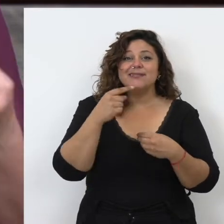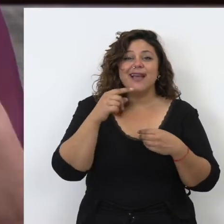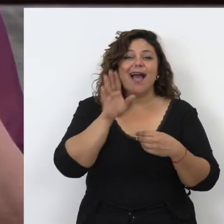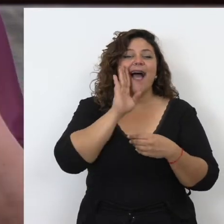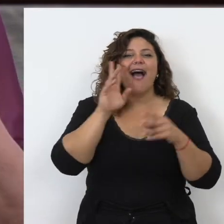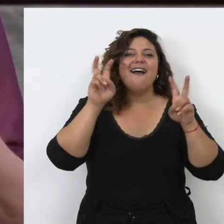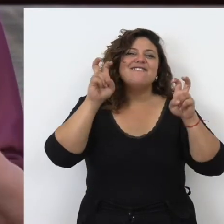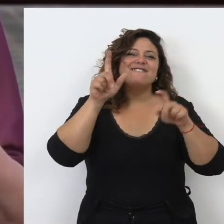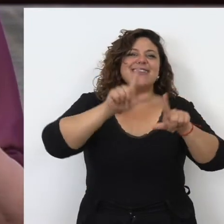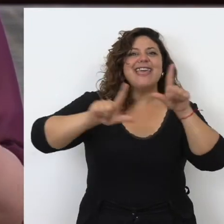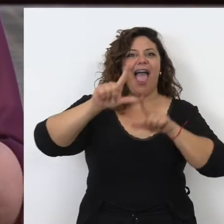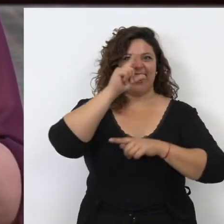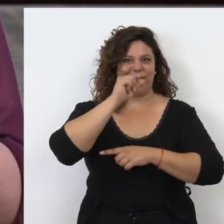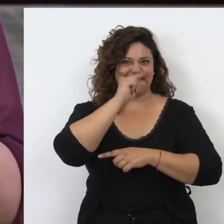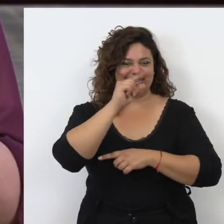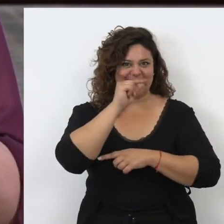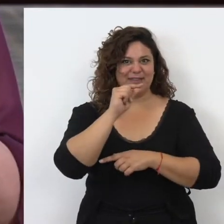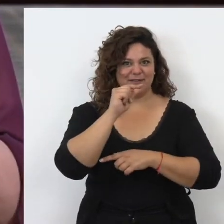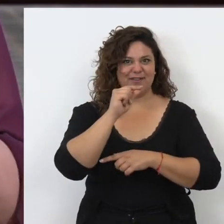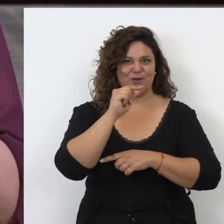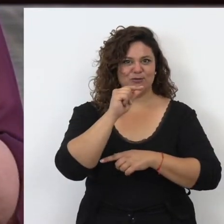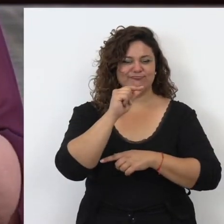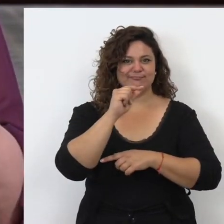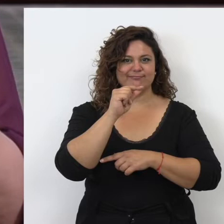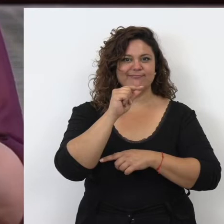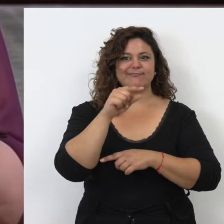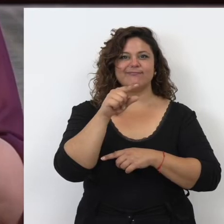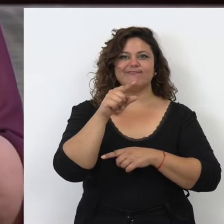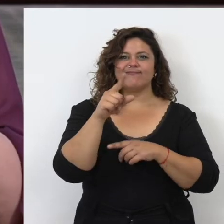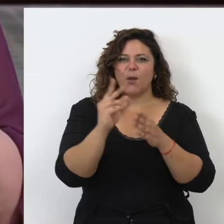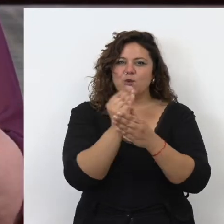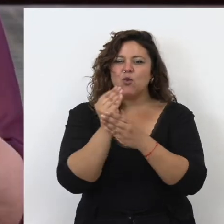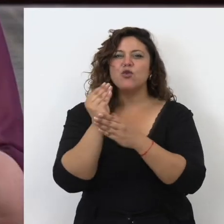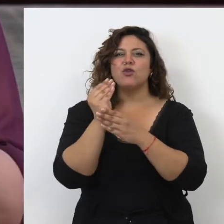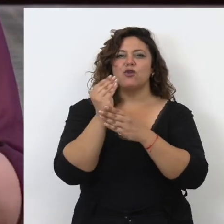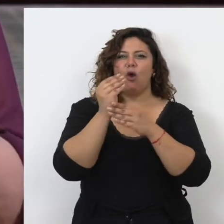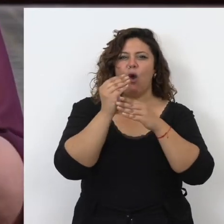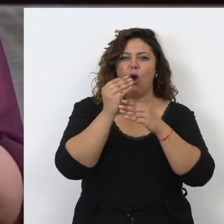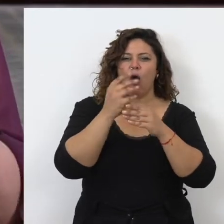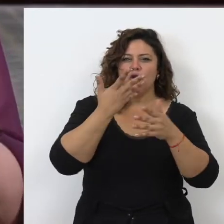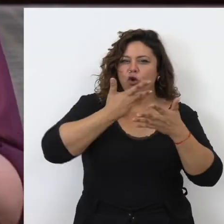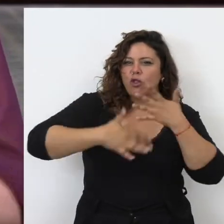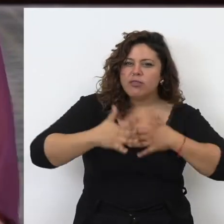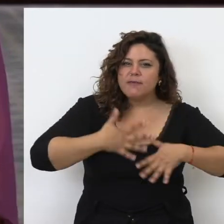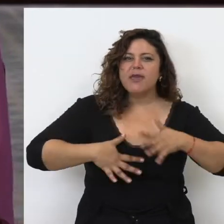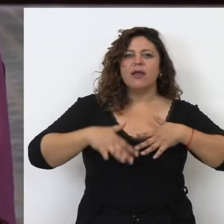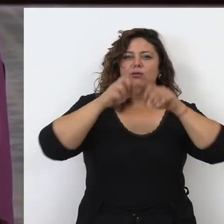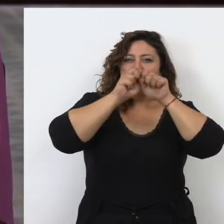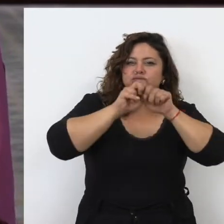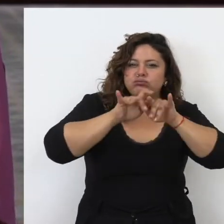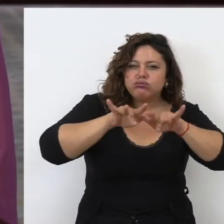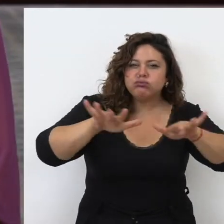científico, que significa la producción, adquisición y transmisión y difusión de